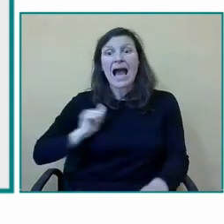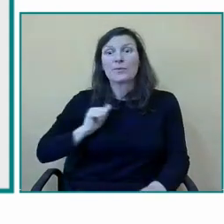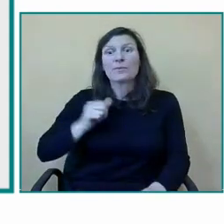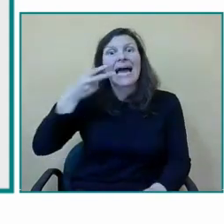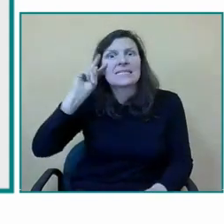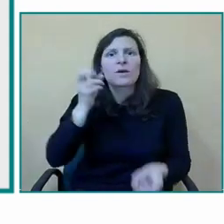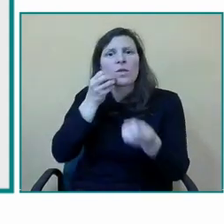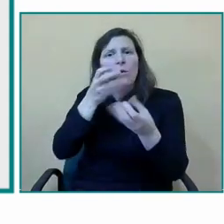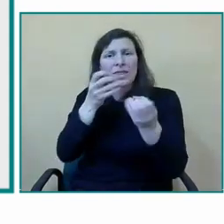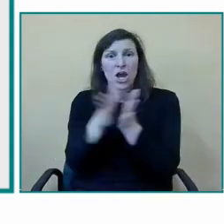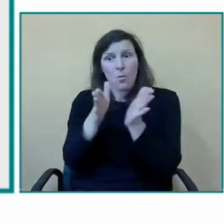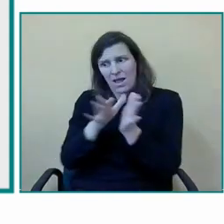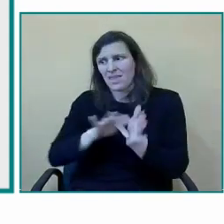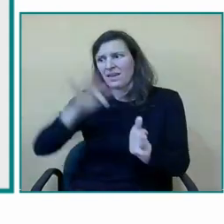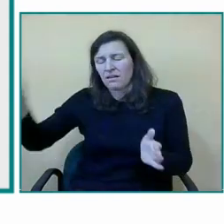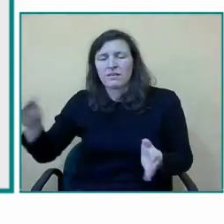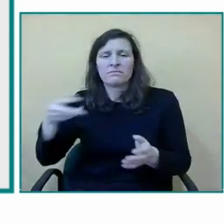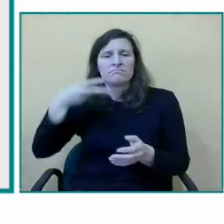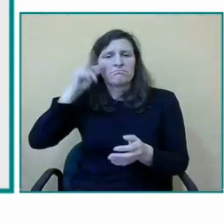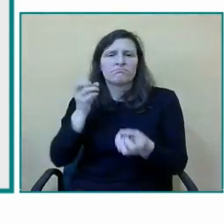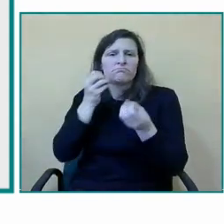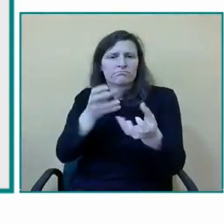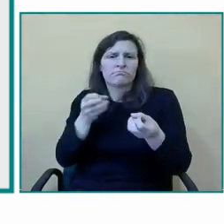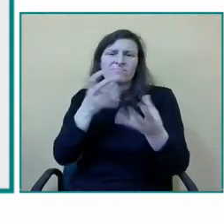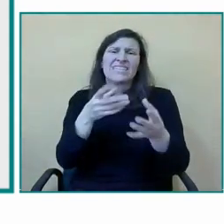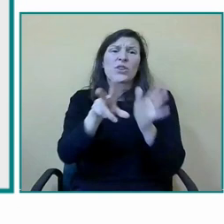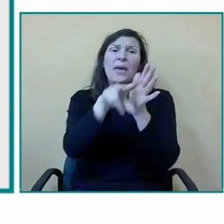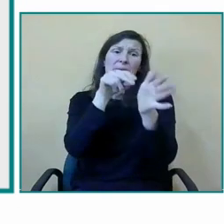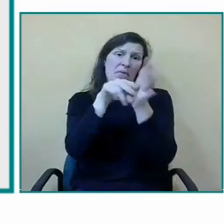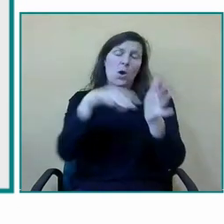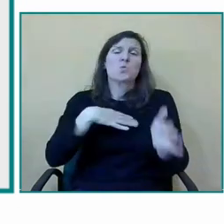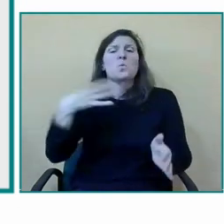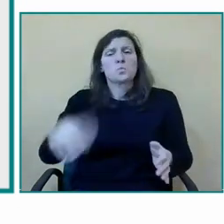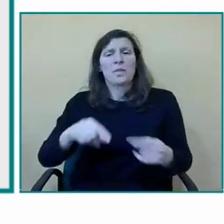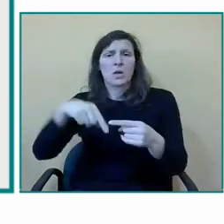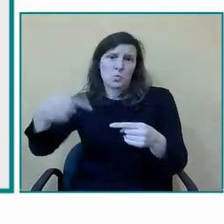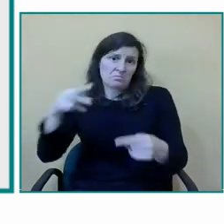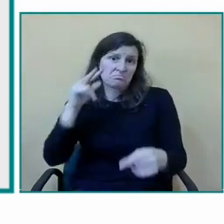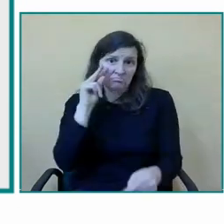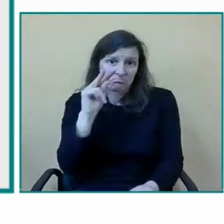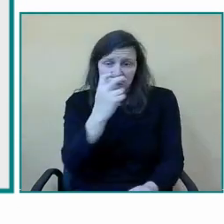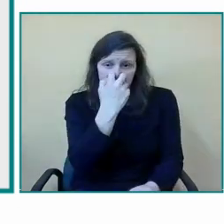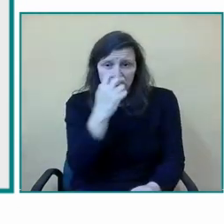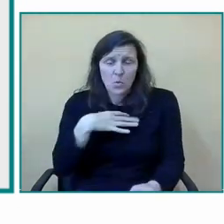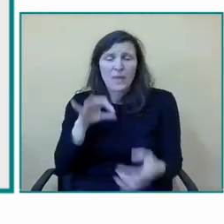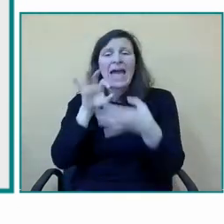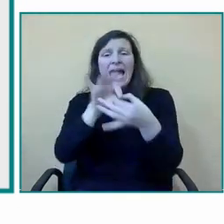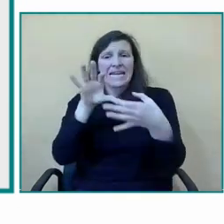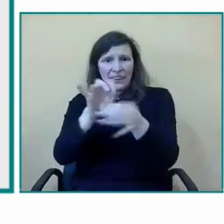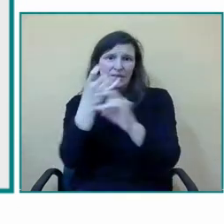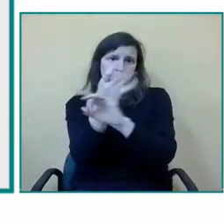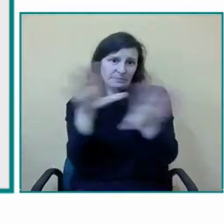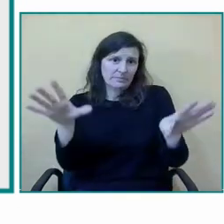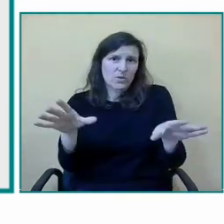transmitir nuestros compañeros por lo tanto como estos vídeos quedan a vuestra disposición en los enlaces que van a